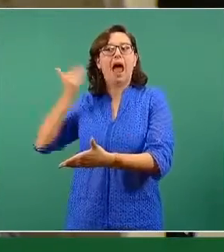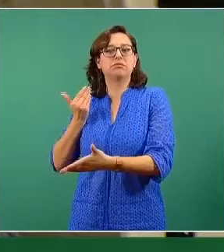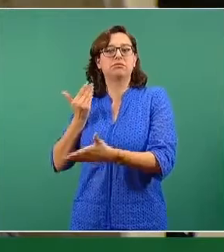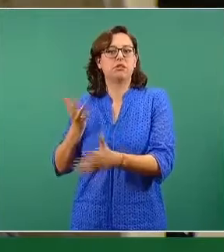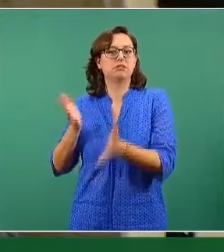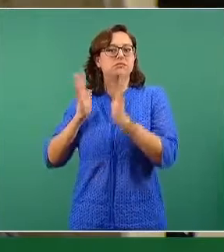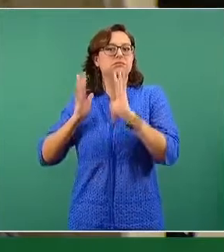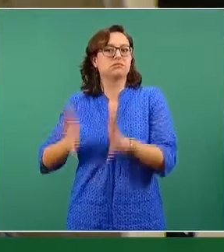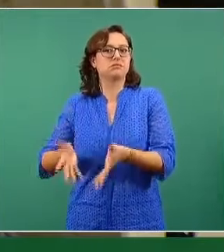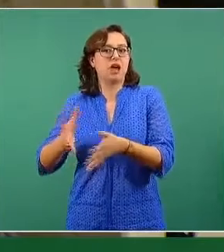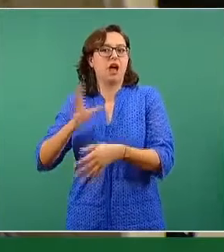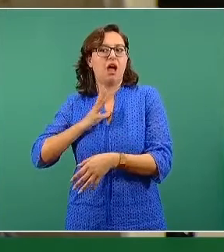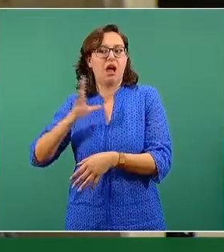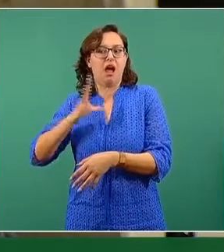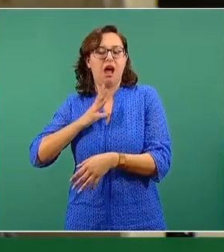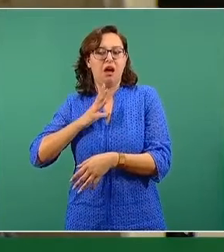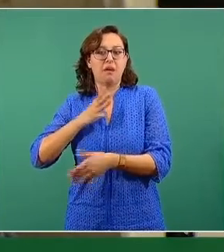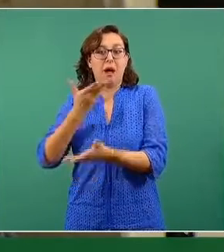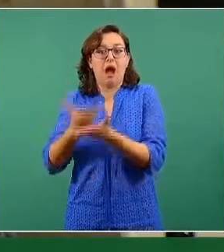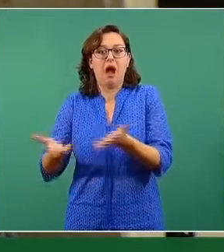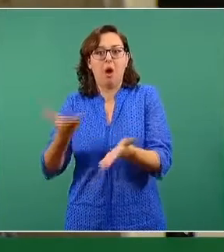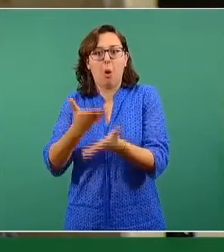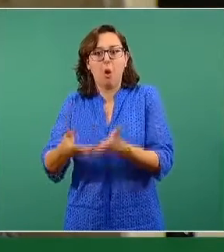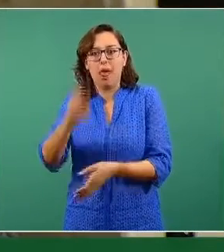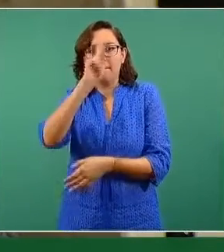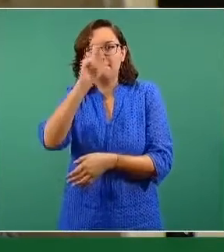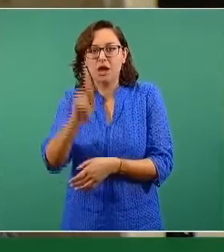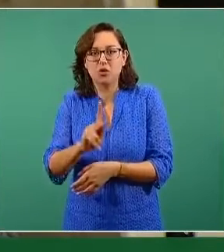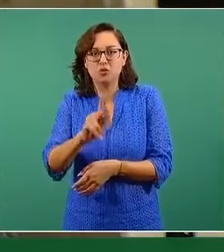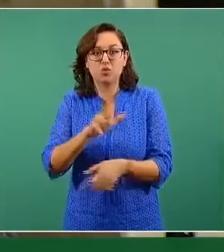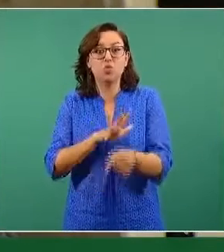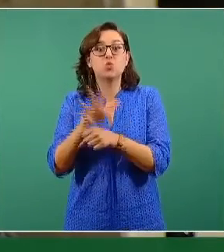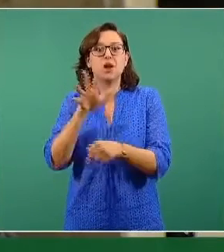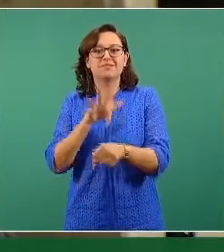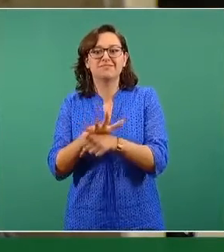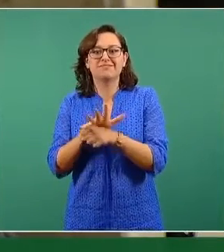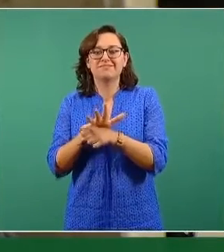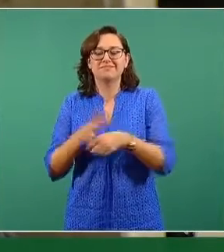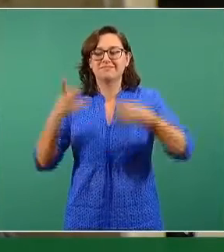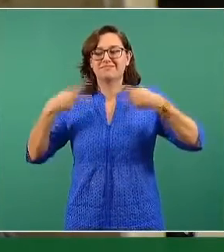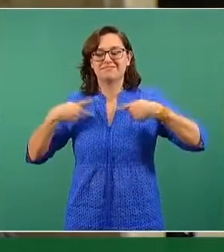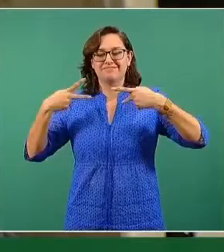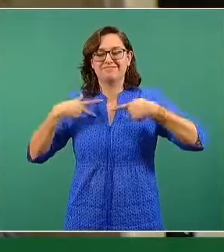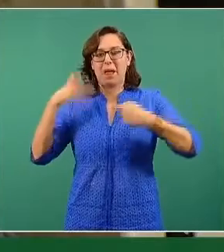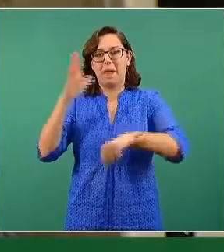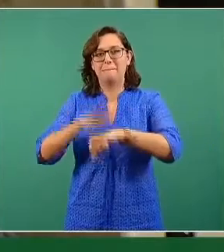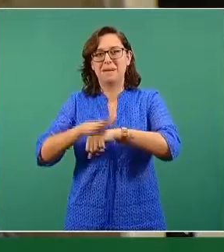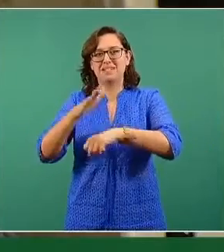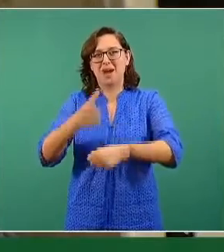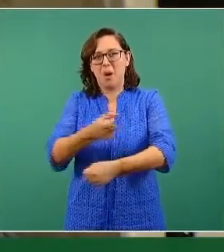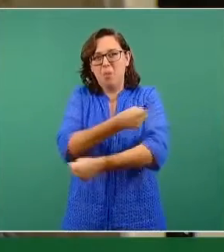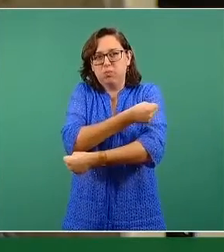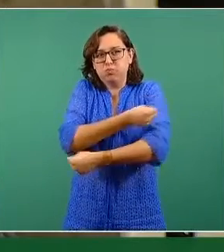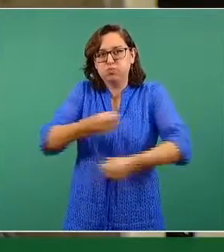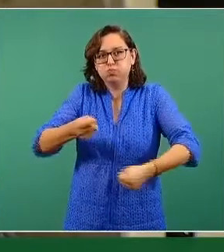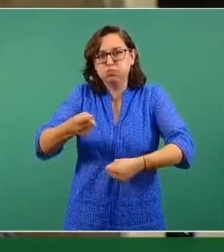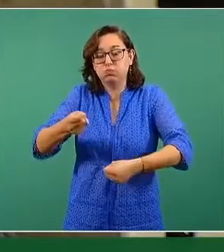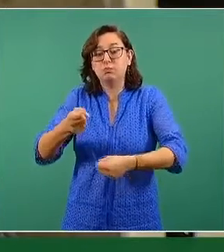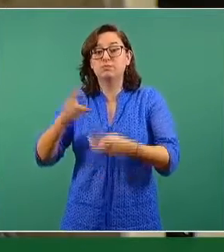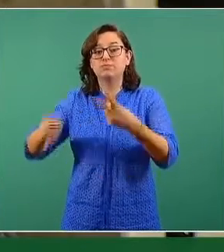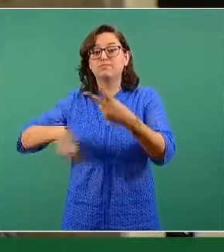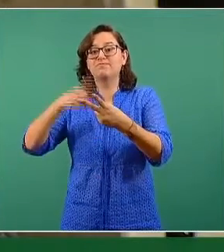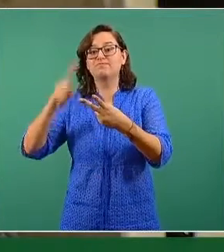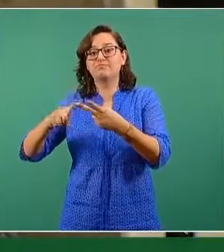consecuencia del confinamiento a la que fueron sometidos la humanidad. En ese sentido, en México, tres de cada cuatro